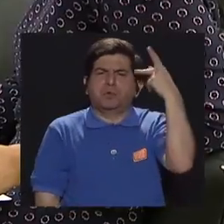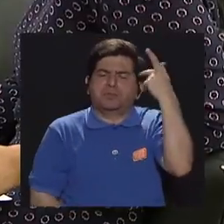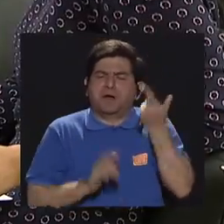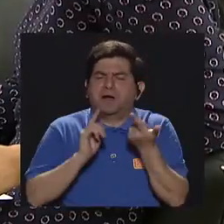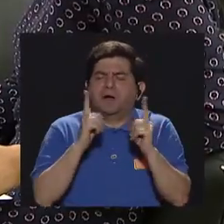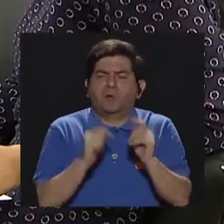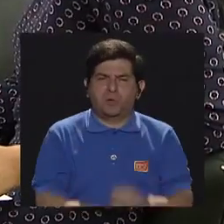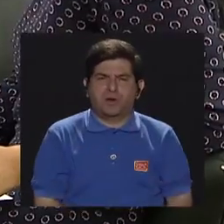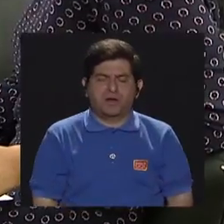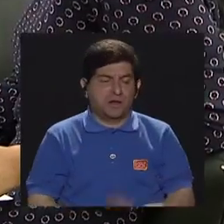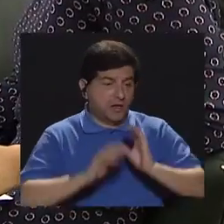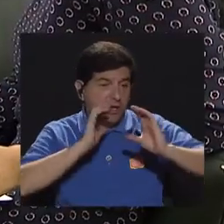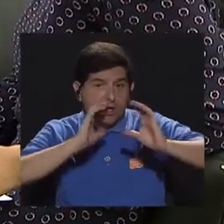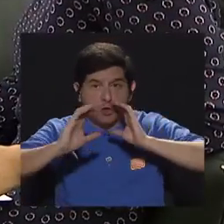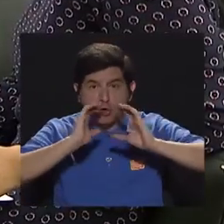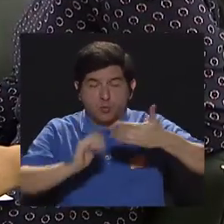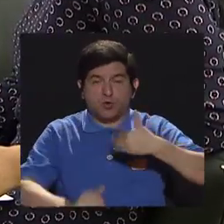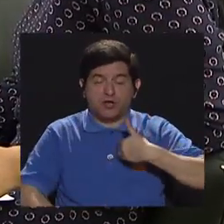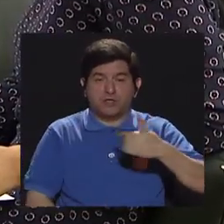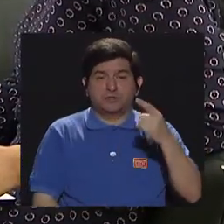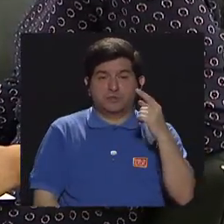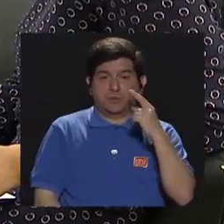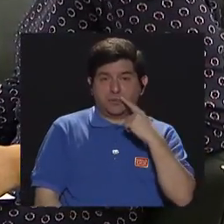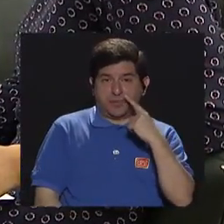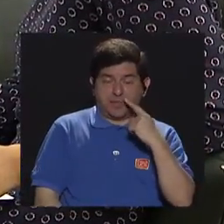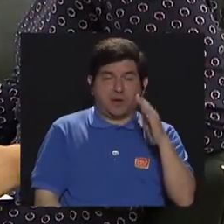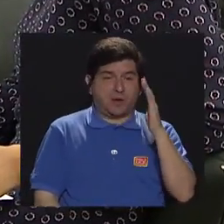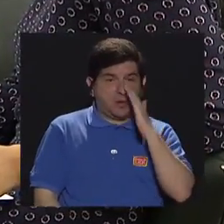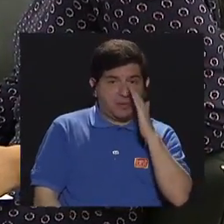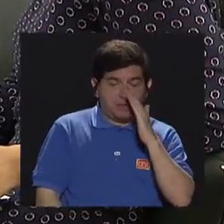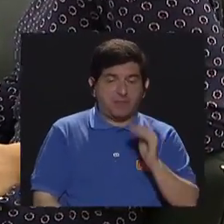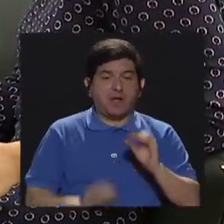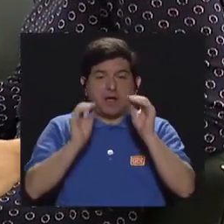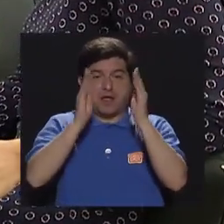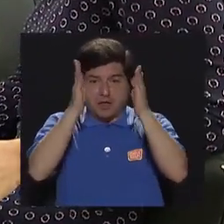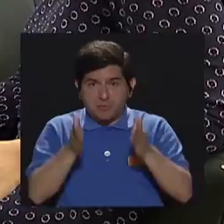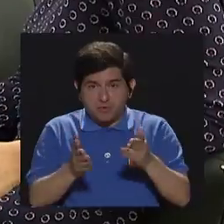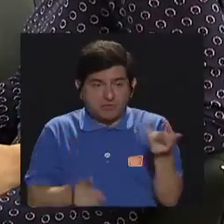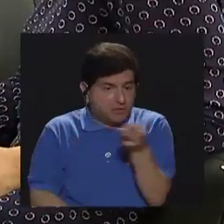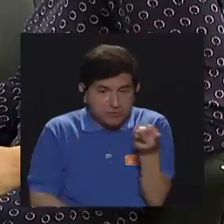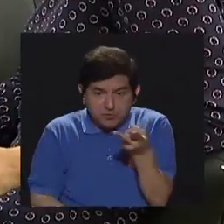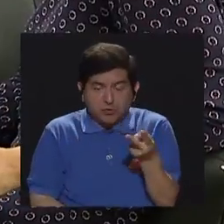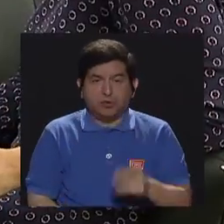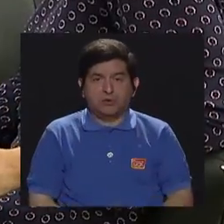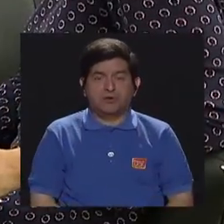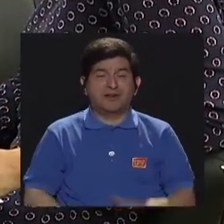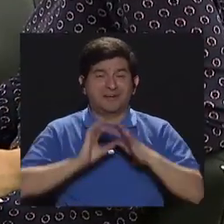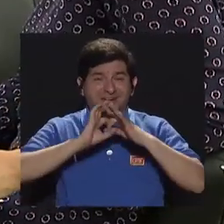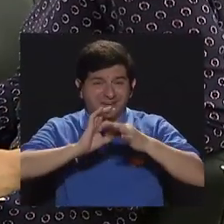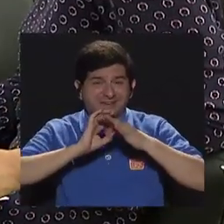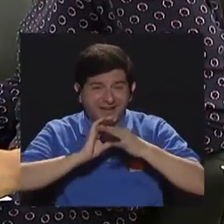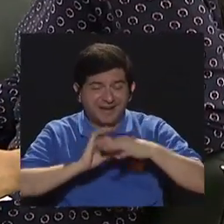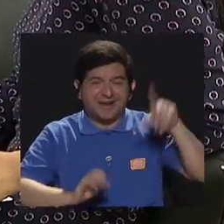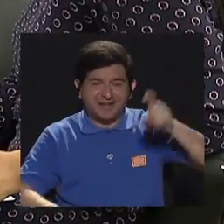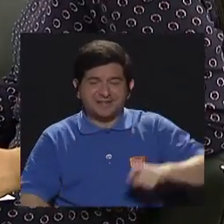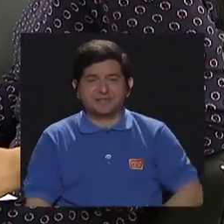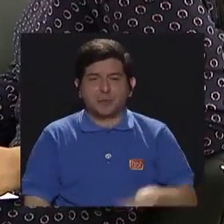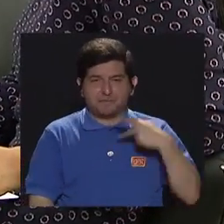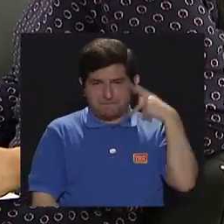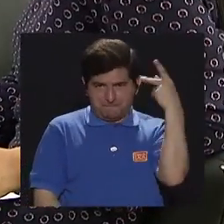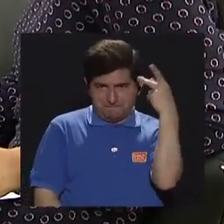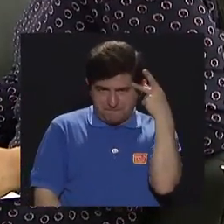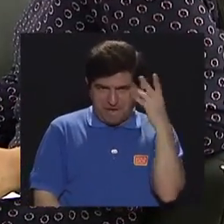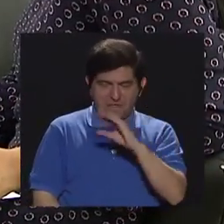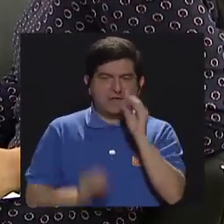de familia, cuál es la comunicación que tiene el padre de familia con el docente, que eso es muy importante, ¿verdad? Esa relación que debe tener el padre de